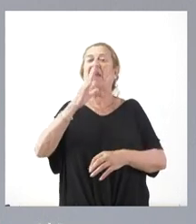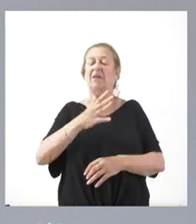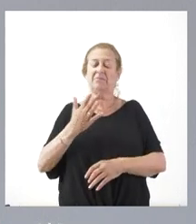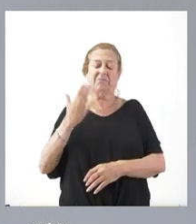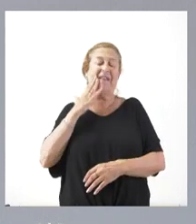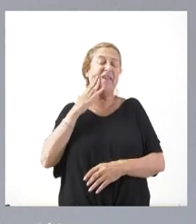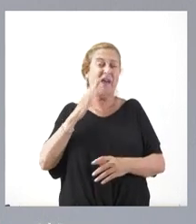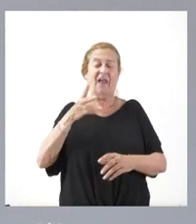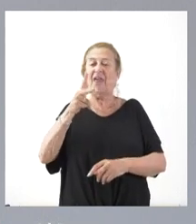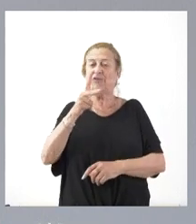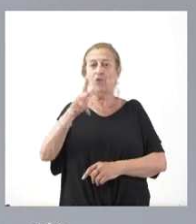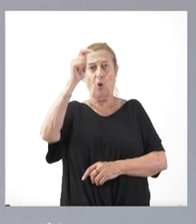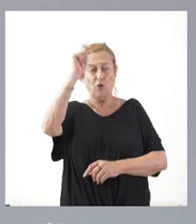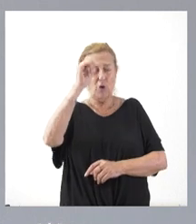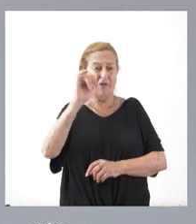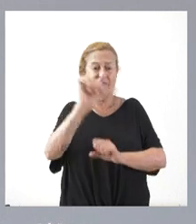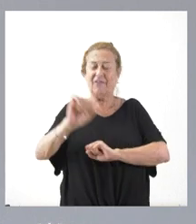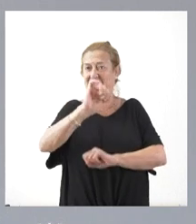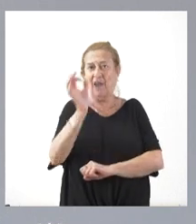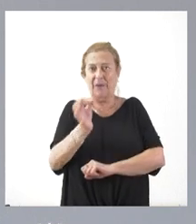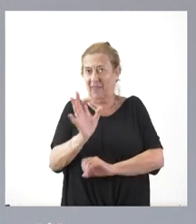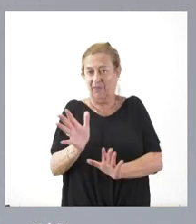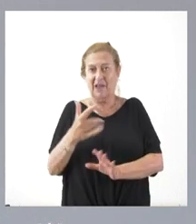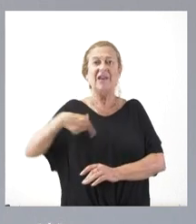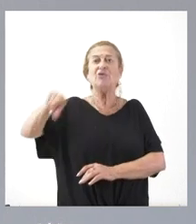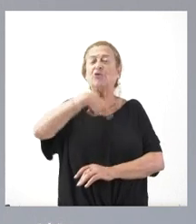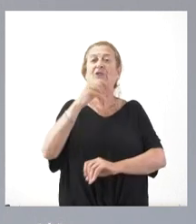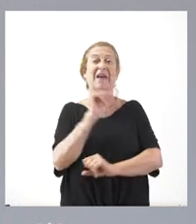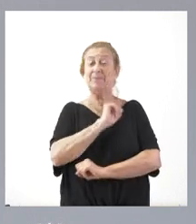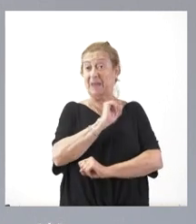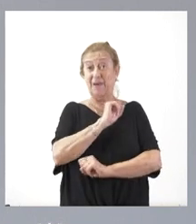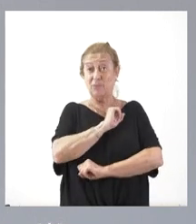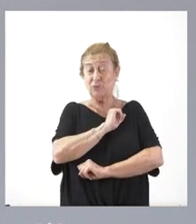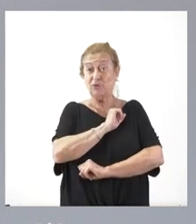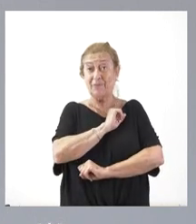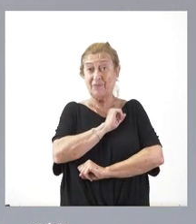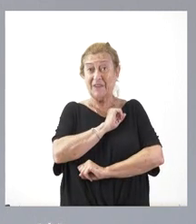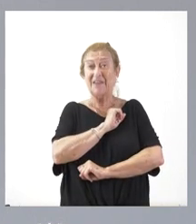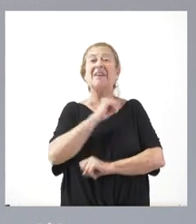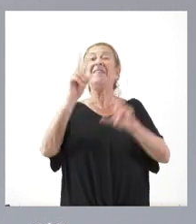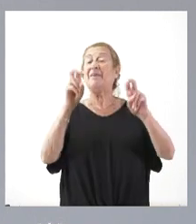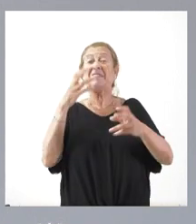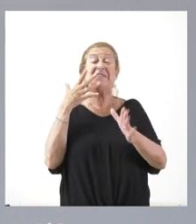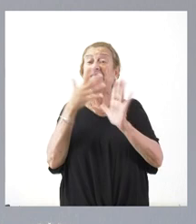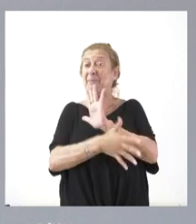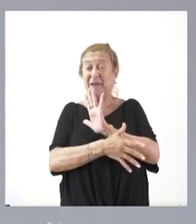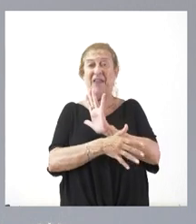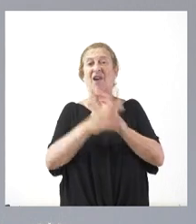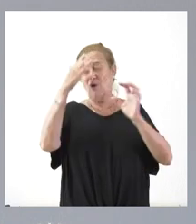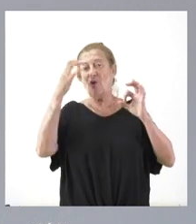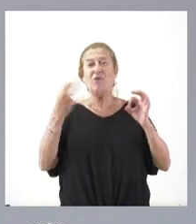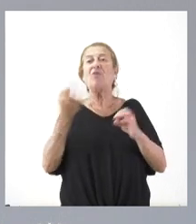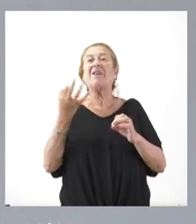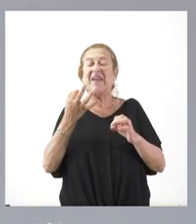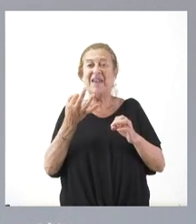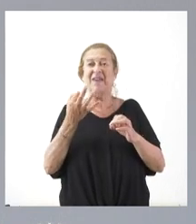derecho a la defensa de la verdad. Lo que nosotros esperamos de los asuntos siempre, lógicamente, es que